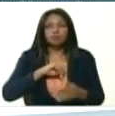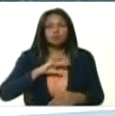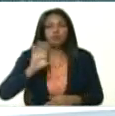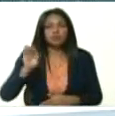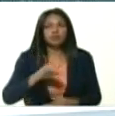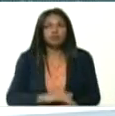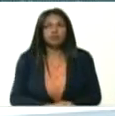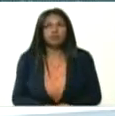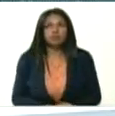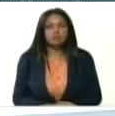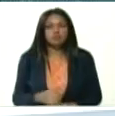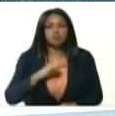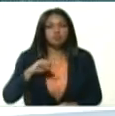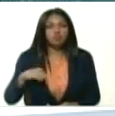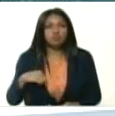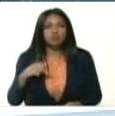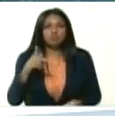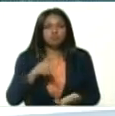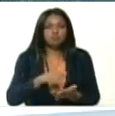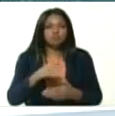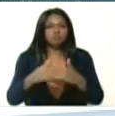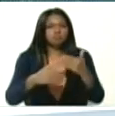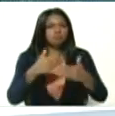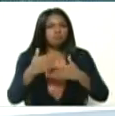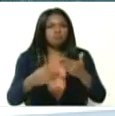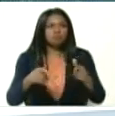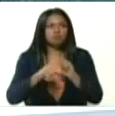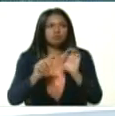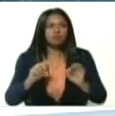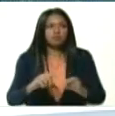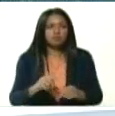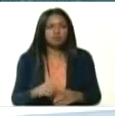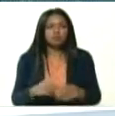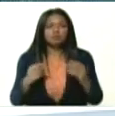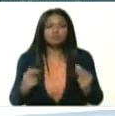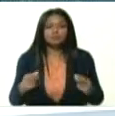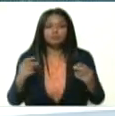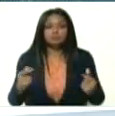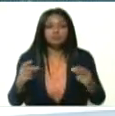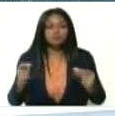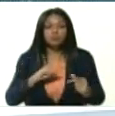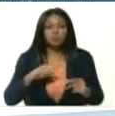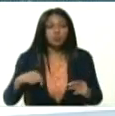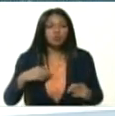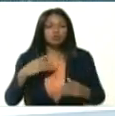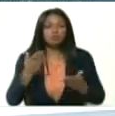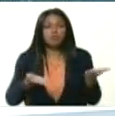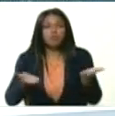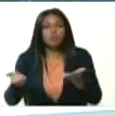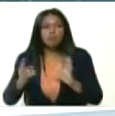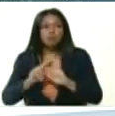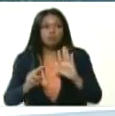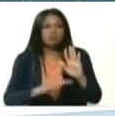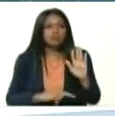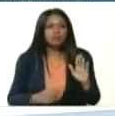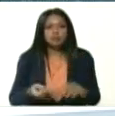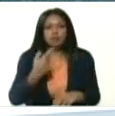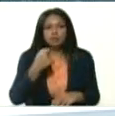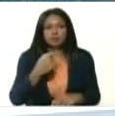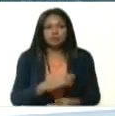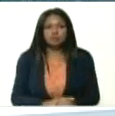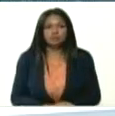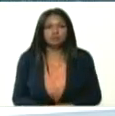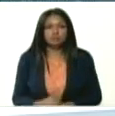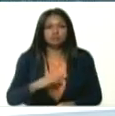país y que nosotros estamos haciendo seguimiento, presidente, de la efectividad de nuestro protocolo de tratamiento. Porque nuestra tasa de